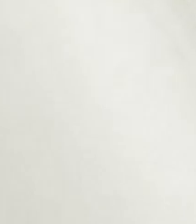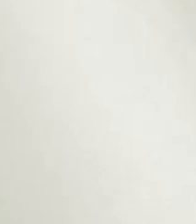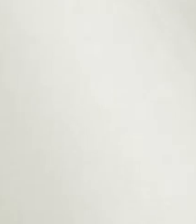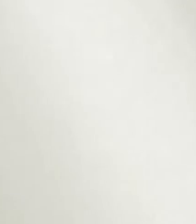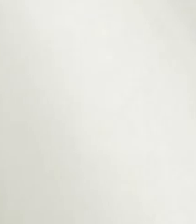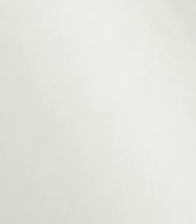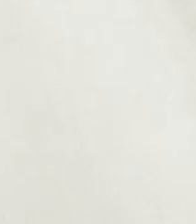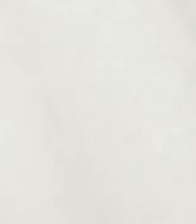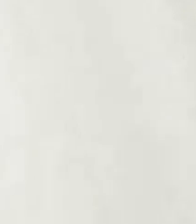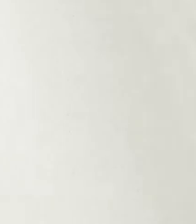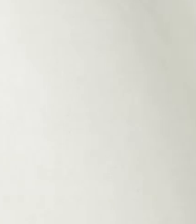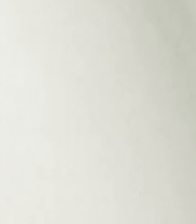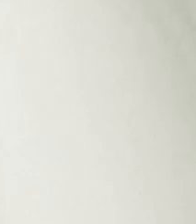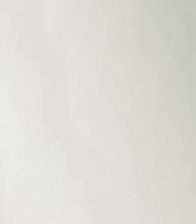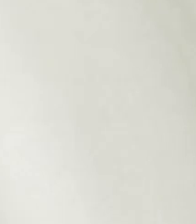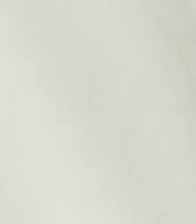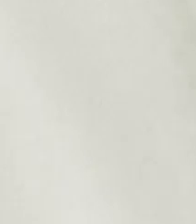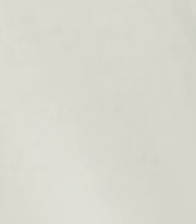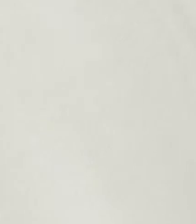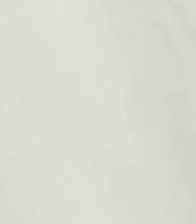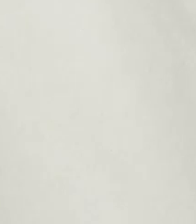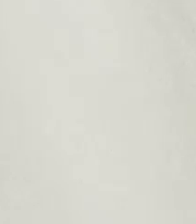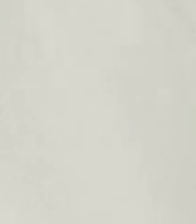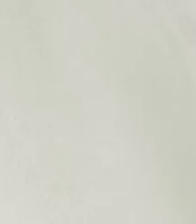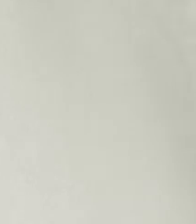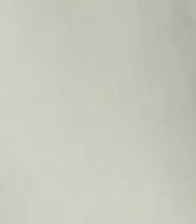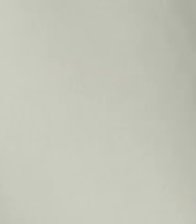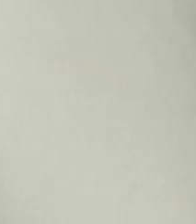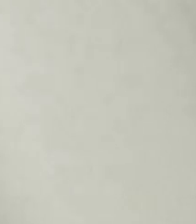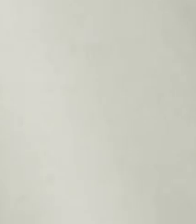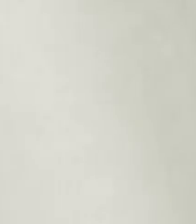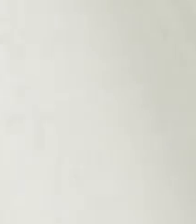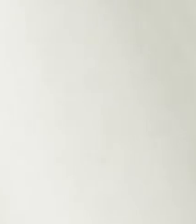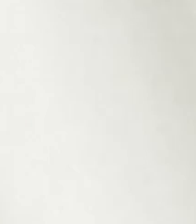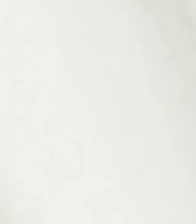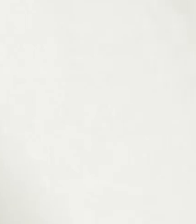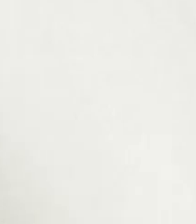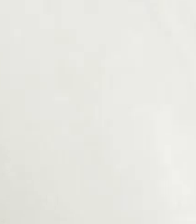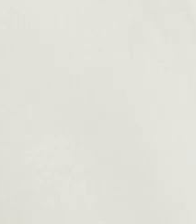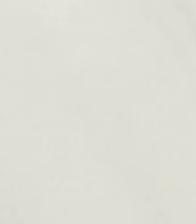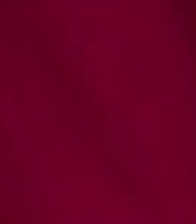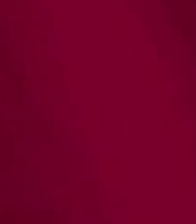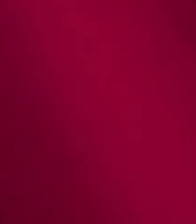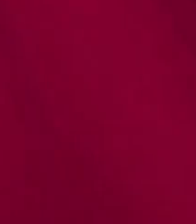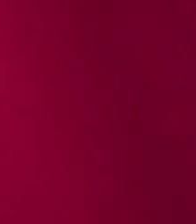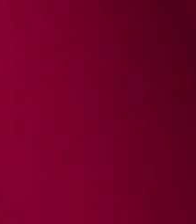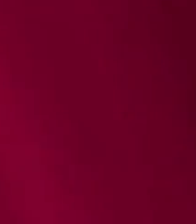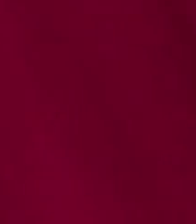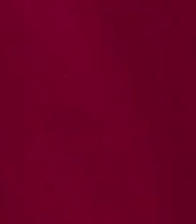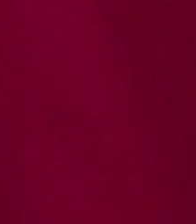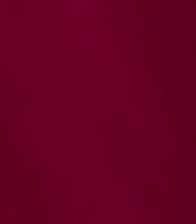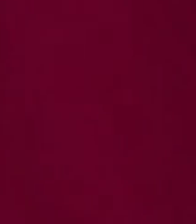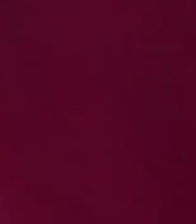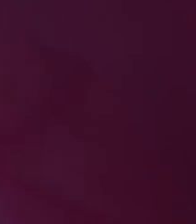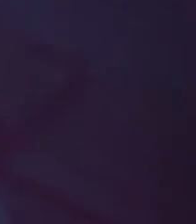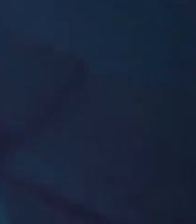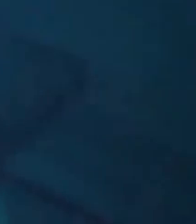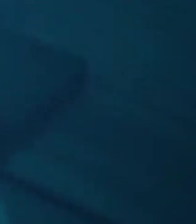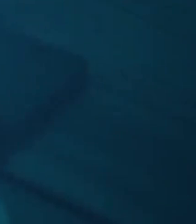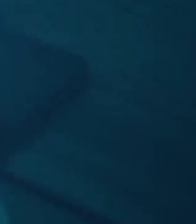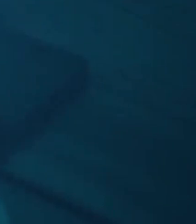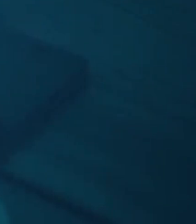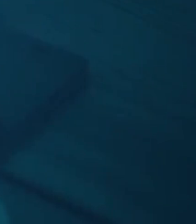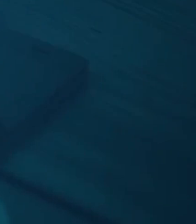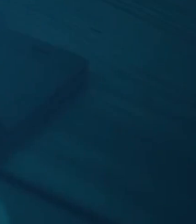Siete. Todas las medidas anteriores se deberán de aplicar con estricto apego a los derechos humanos. Gobierno de México.